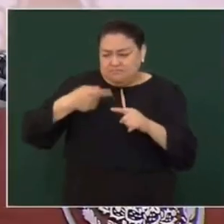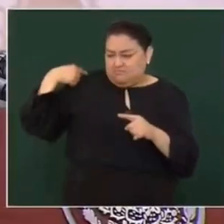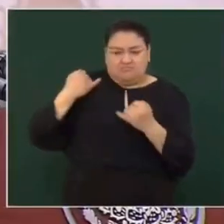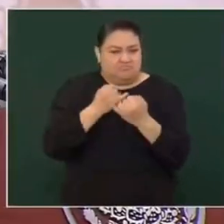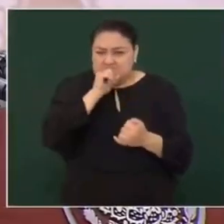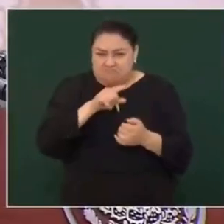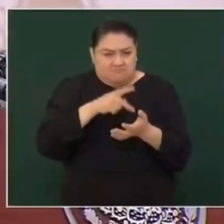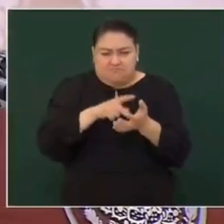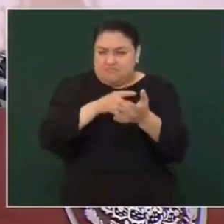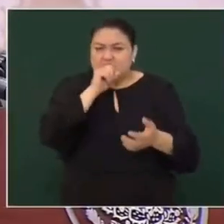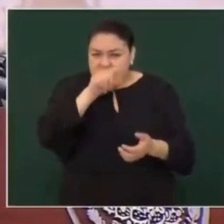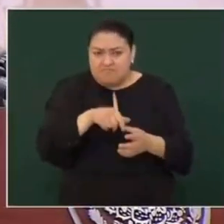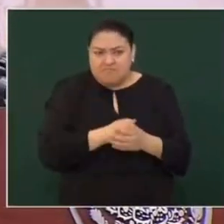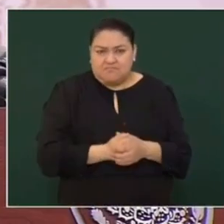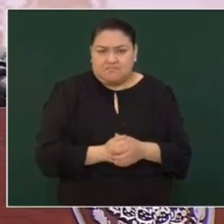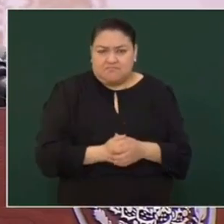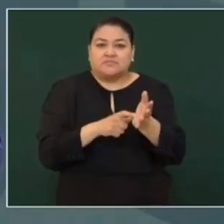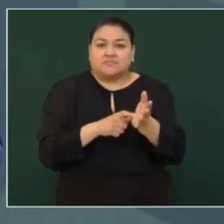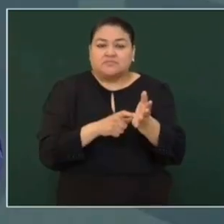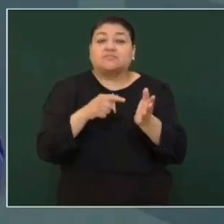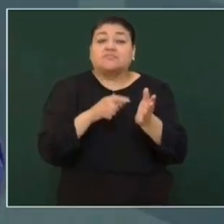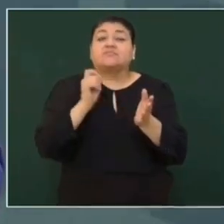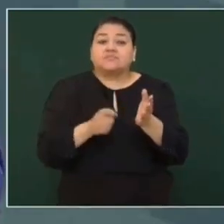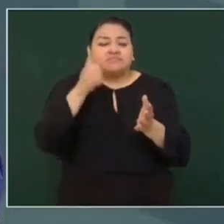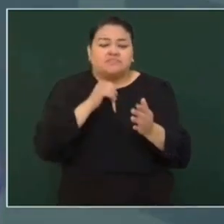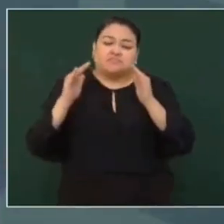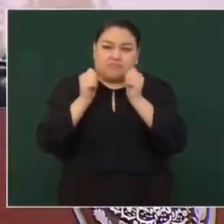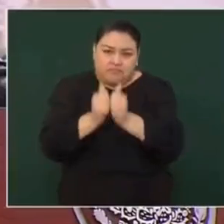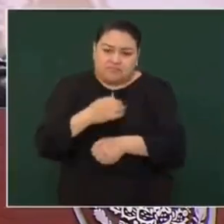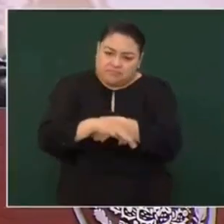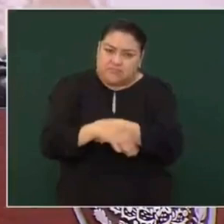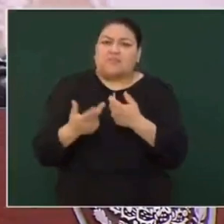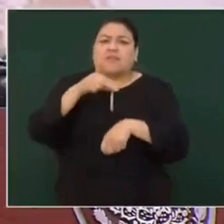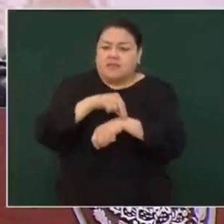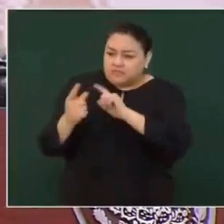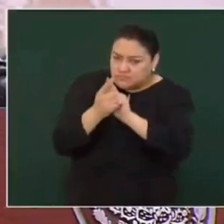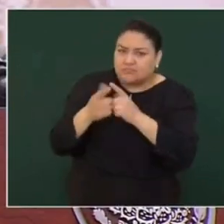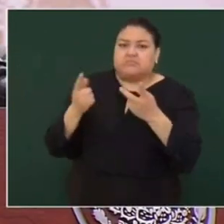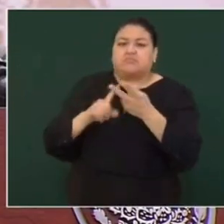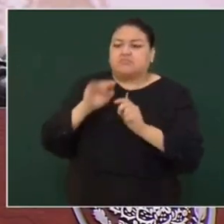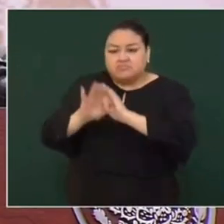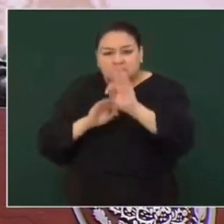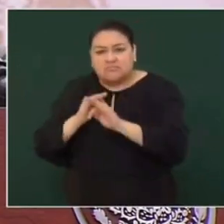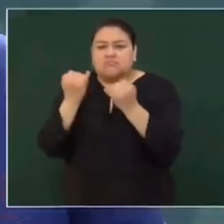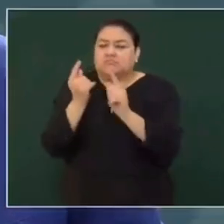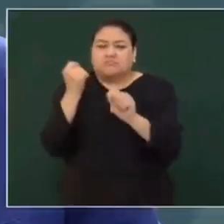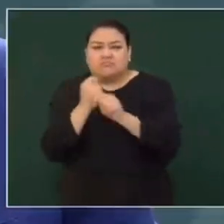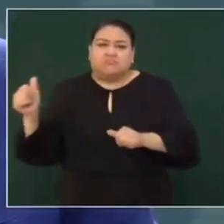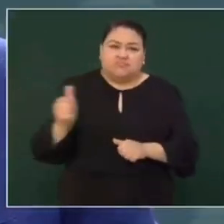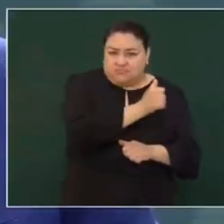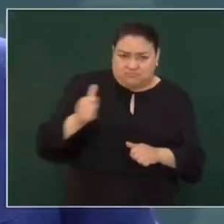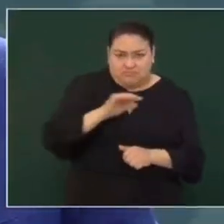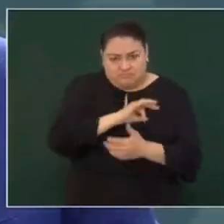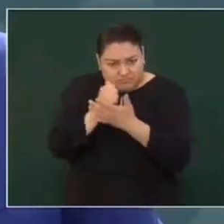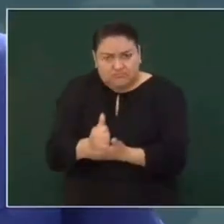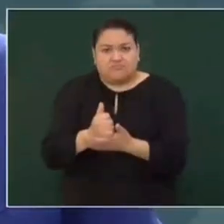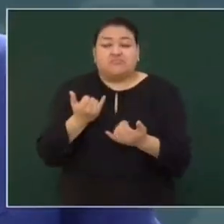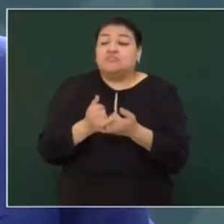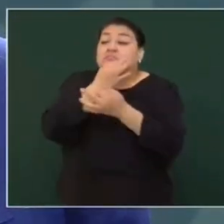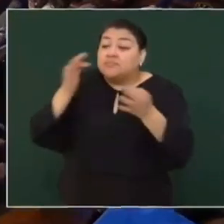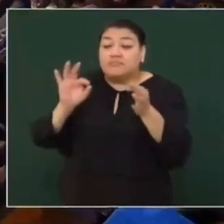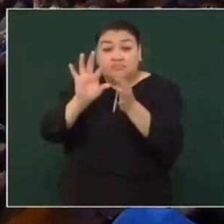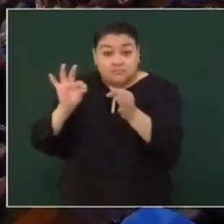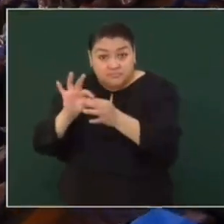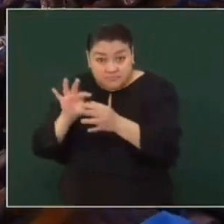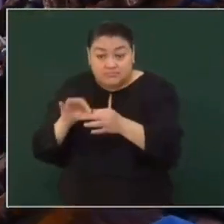ha aplicado en otras ocasiones, de albergues, servicio médico, el cuidar, lo del transporte. Decirle